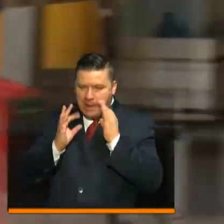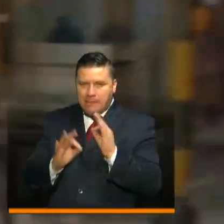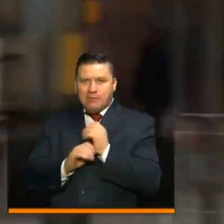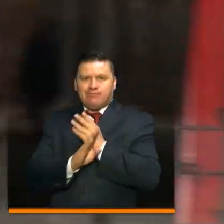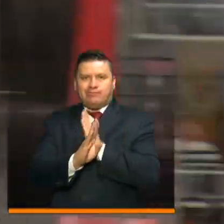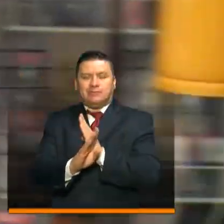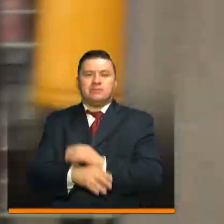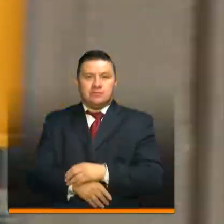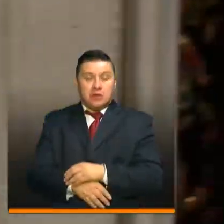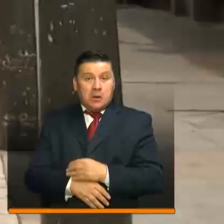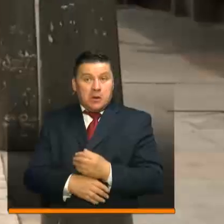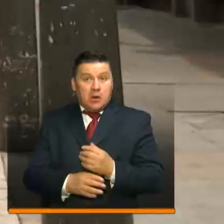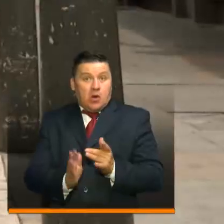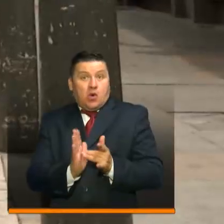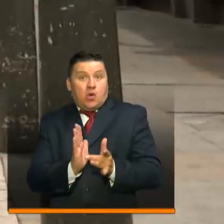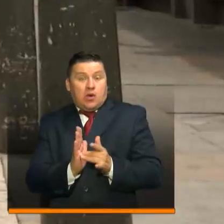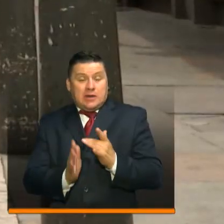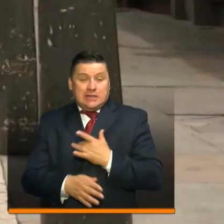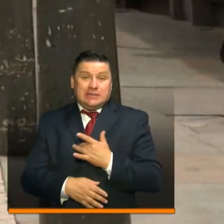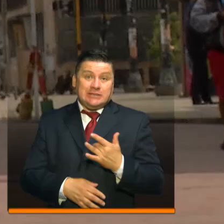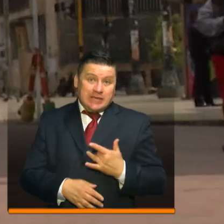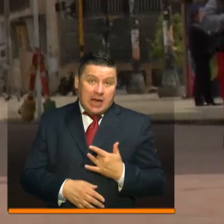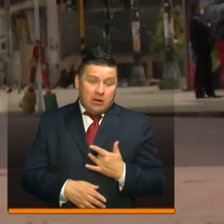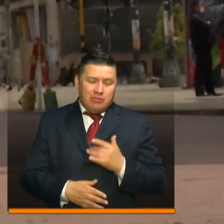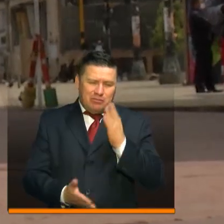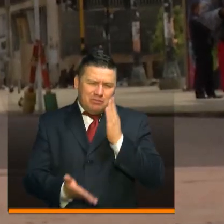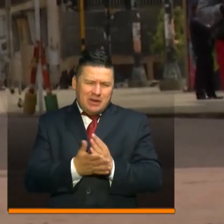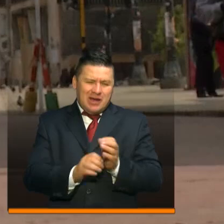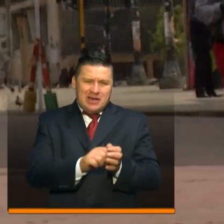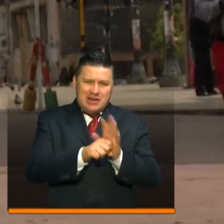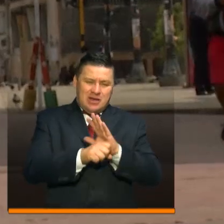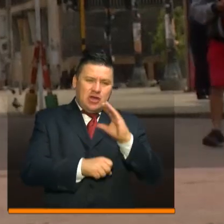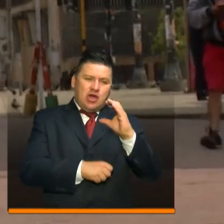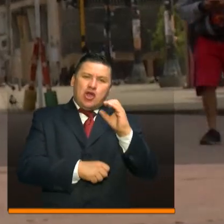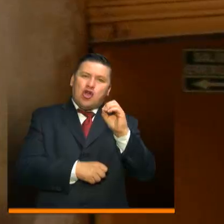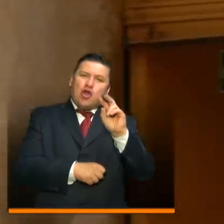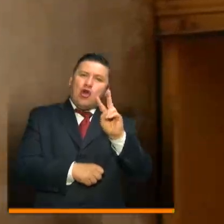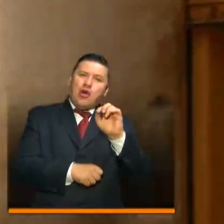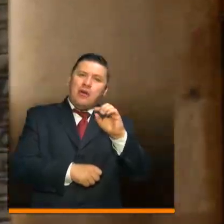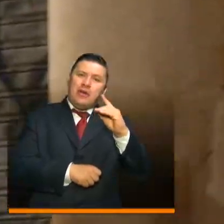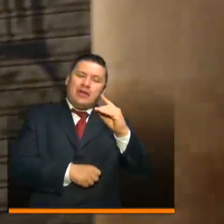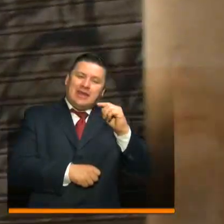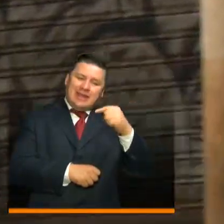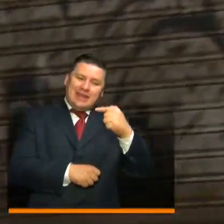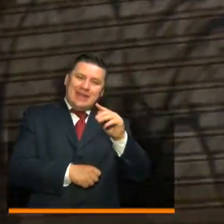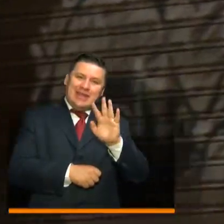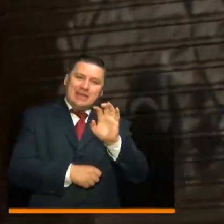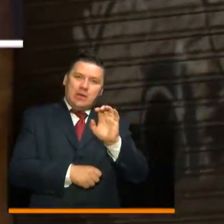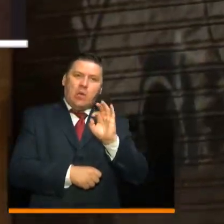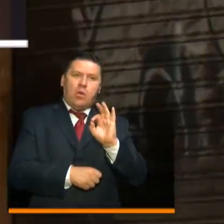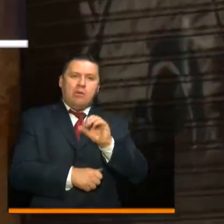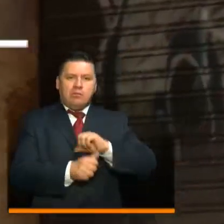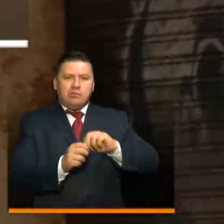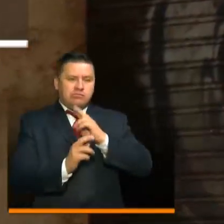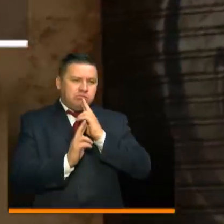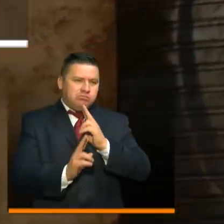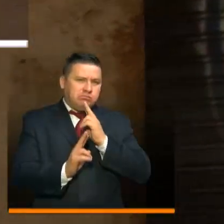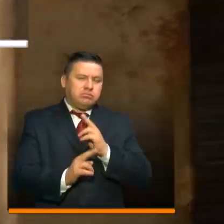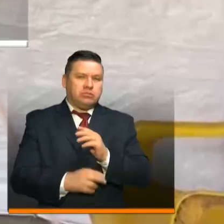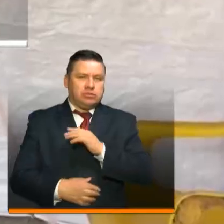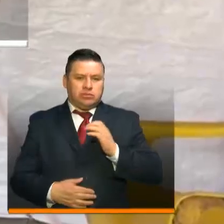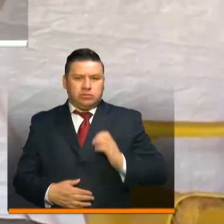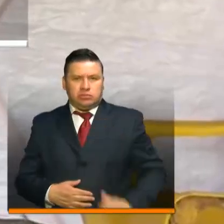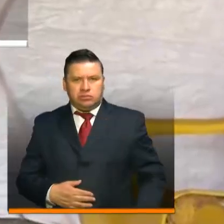La superación de la emergencia de salud desatada por el COVID-19 es un ejercicio colectivo en el que la responsabilidad